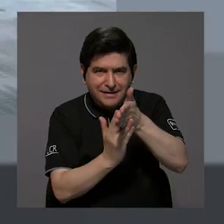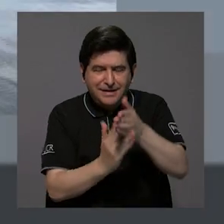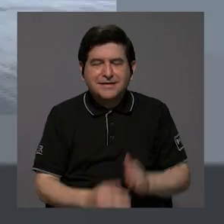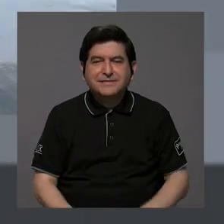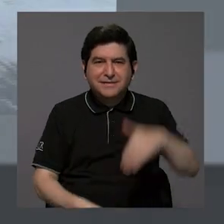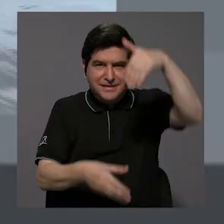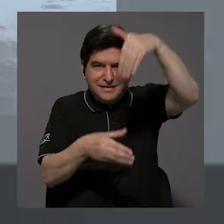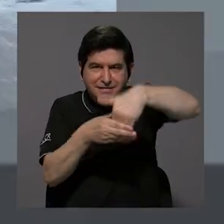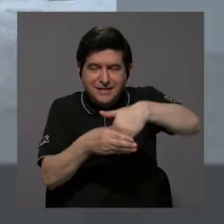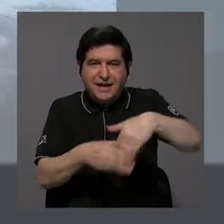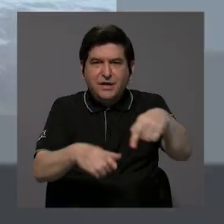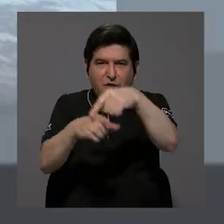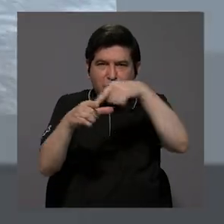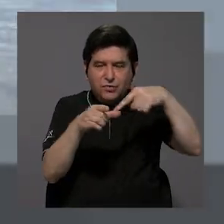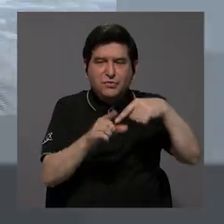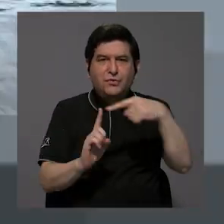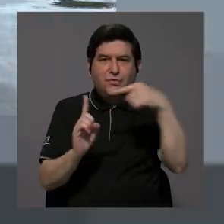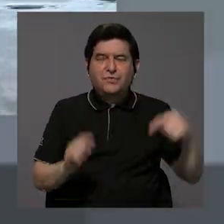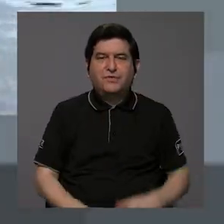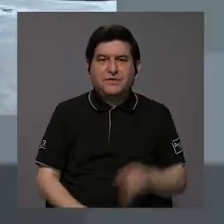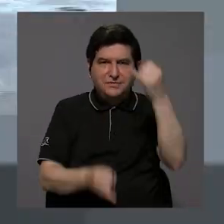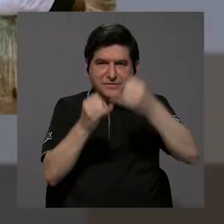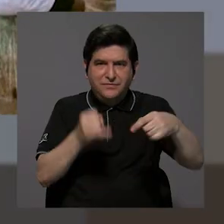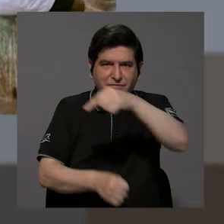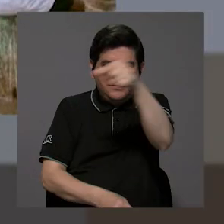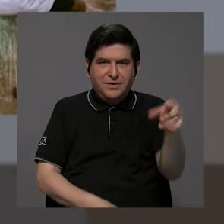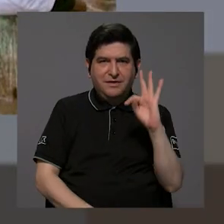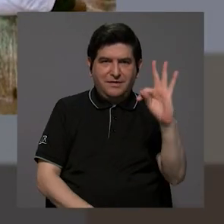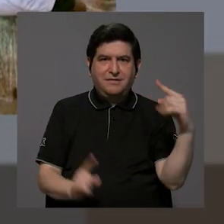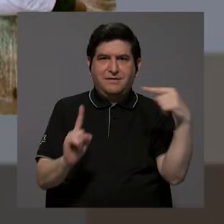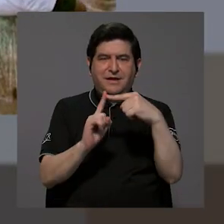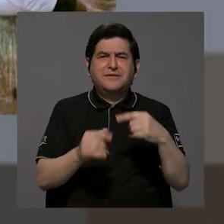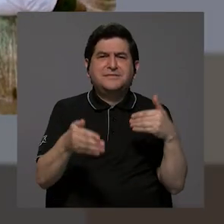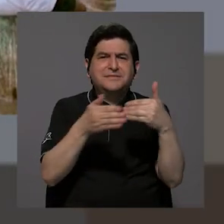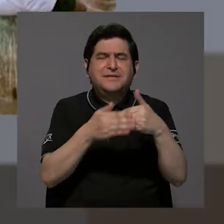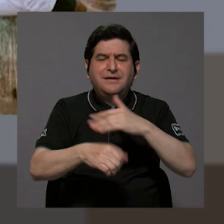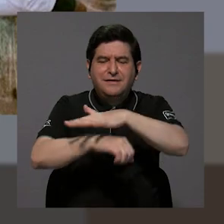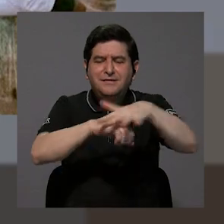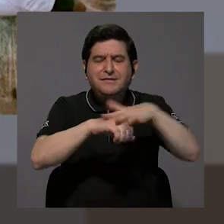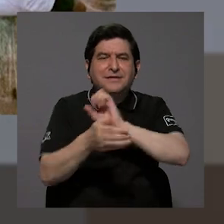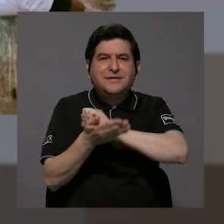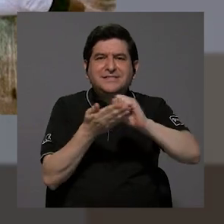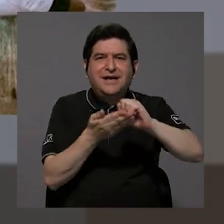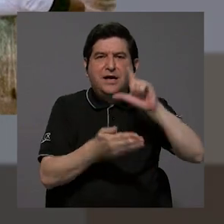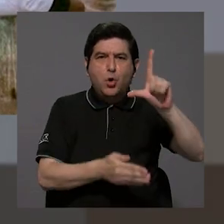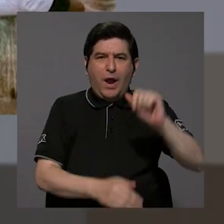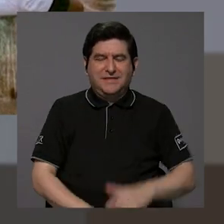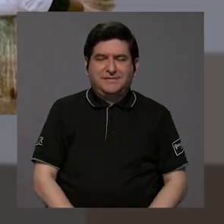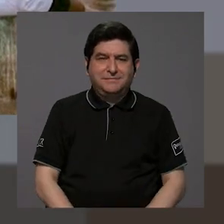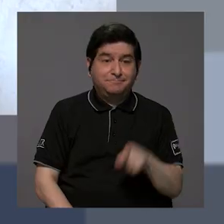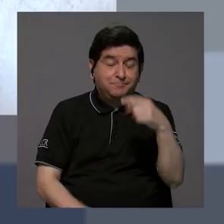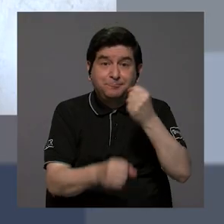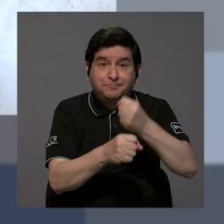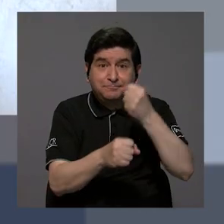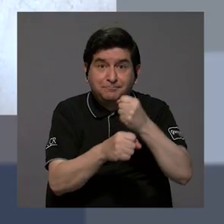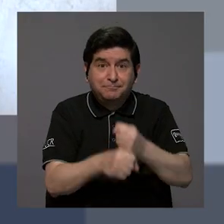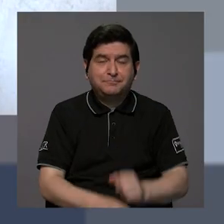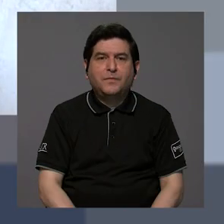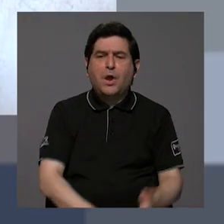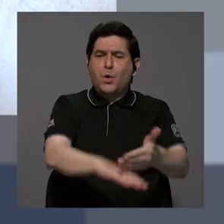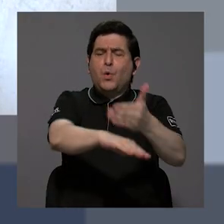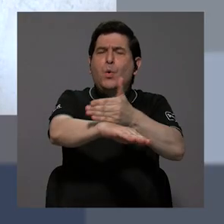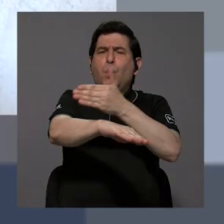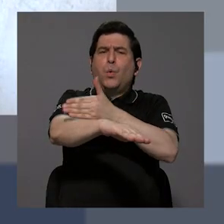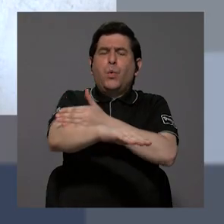golfo, que va desde la desembocadura del río Tempisque hasta cerca de la isla San Lucas. Este trabajo vendría a mejorar